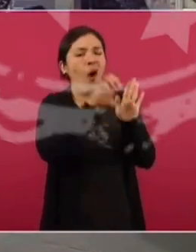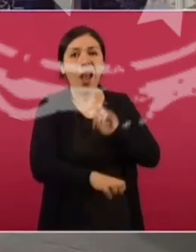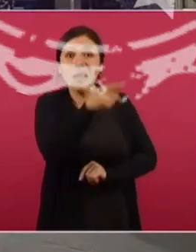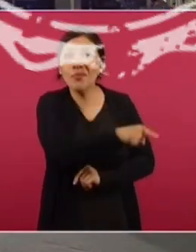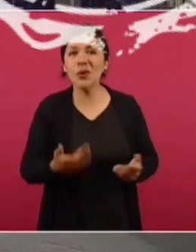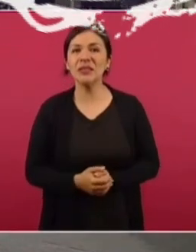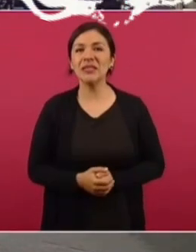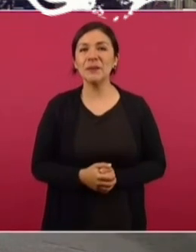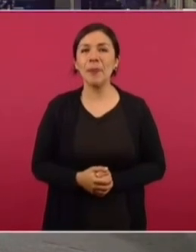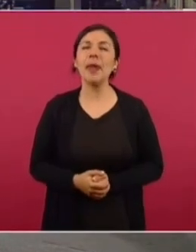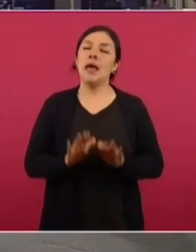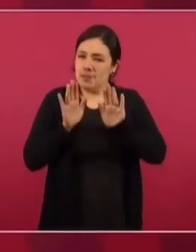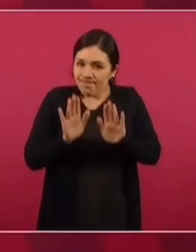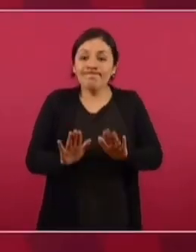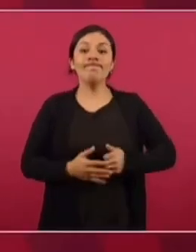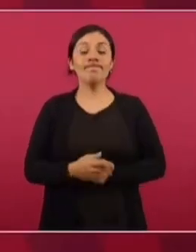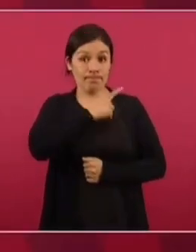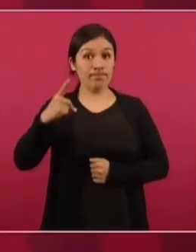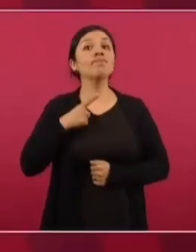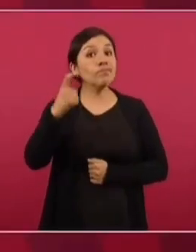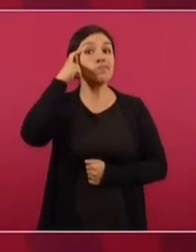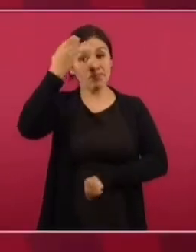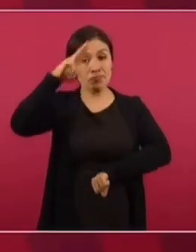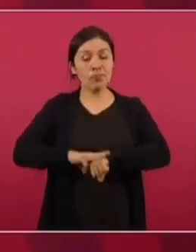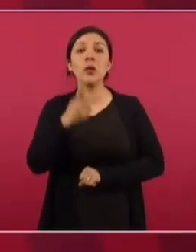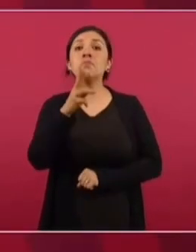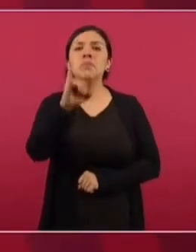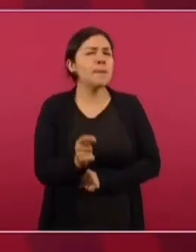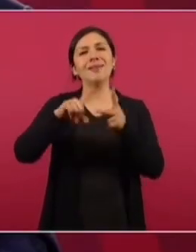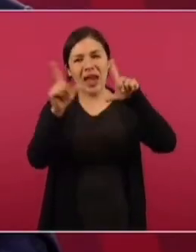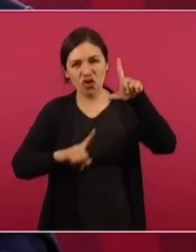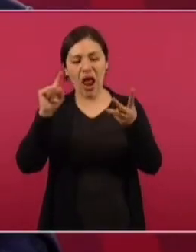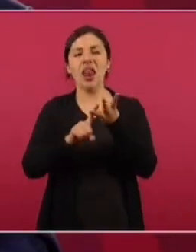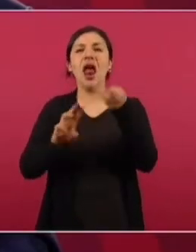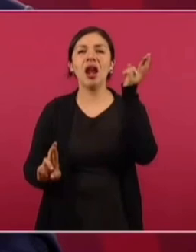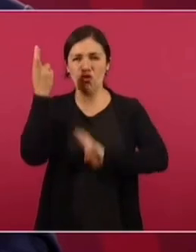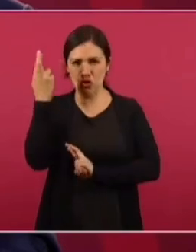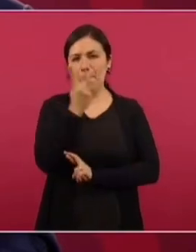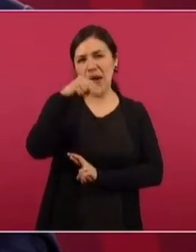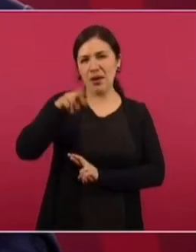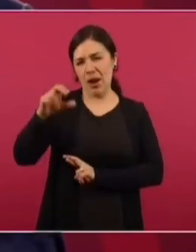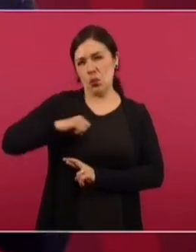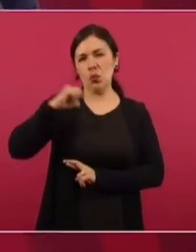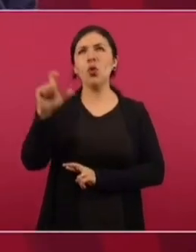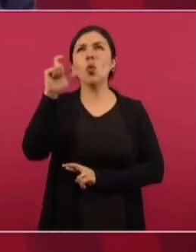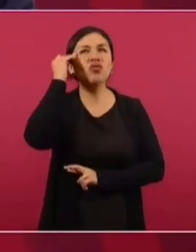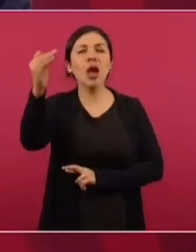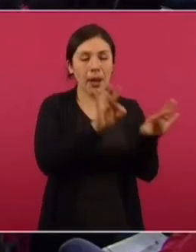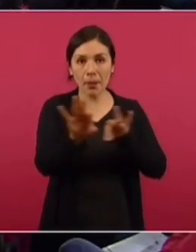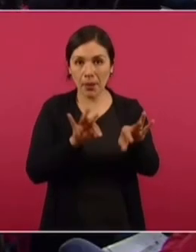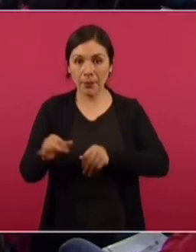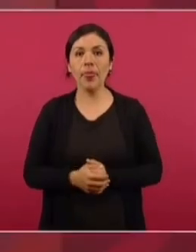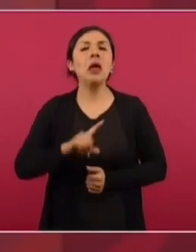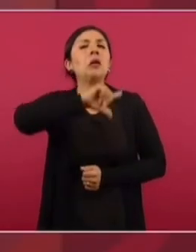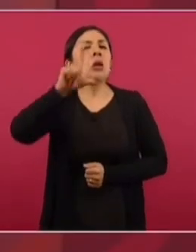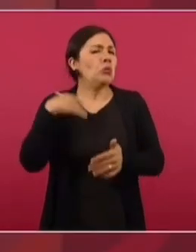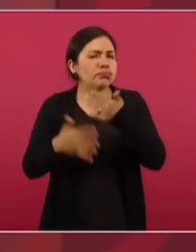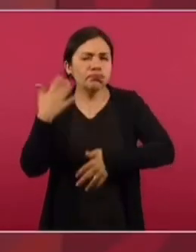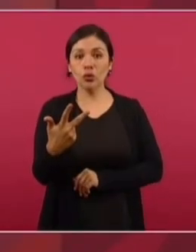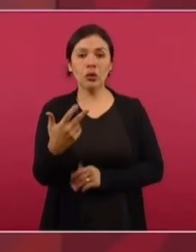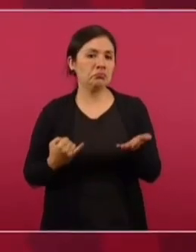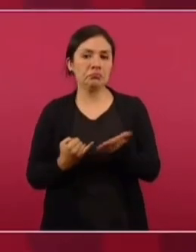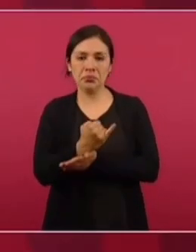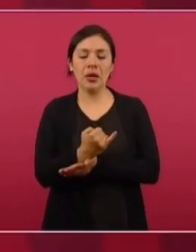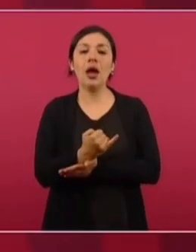No hay que perder de vista que el PRI surge de un movimiento revolucionario. Lo crearon en época del General Calles. Luego se transforma